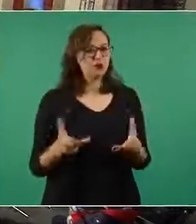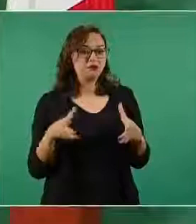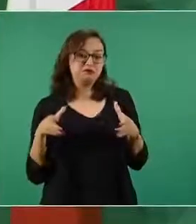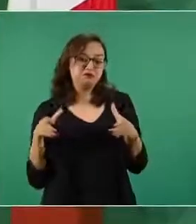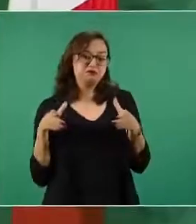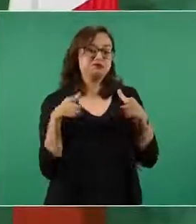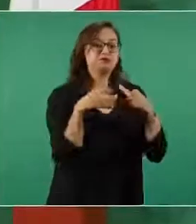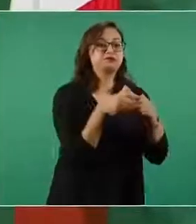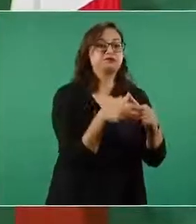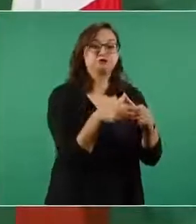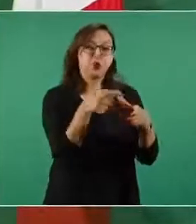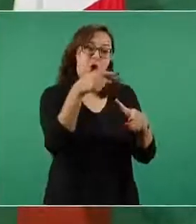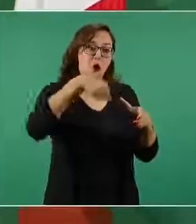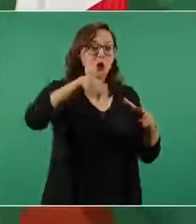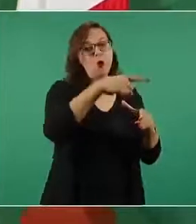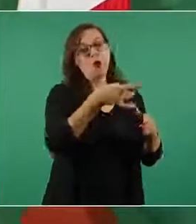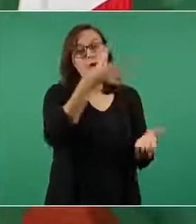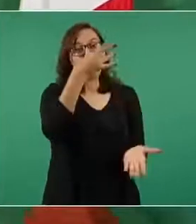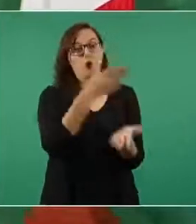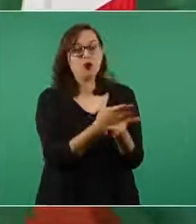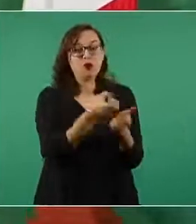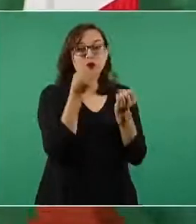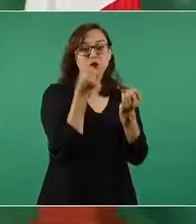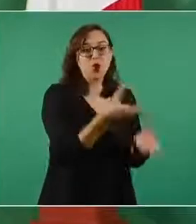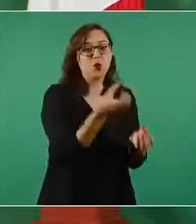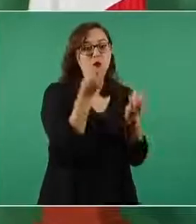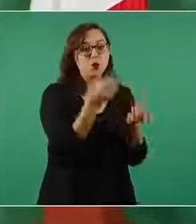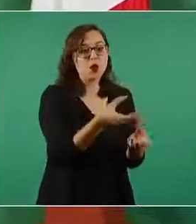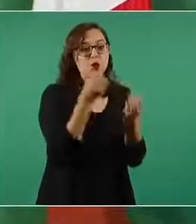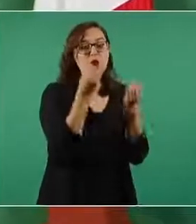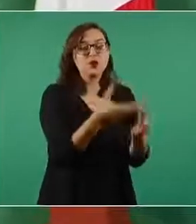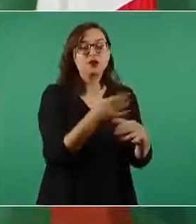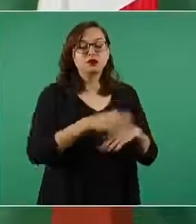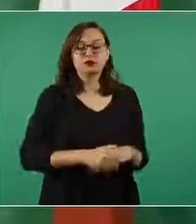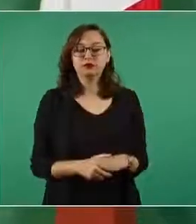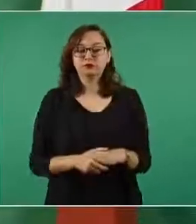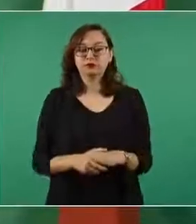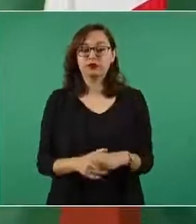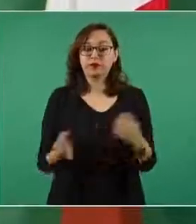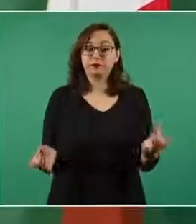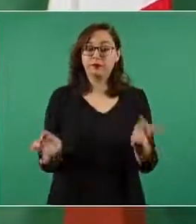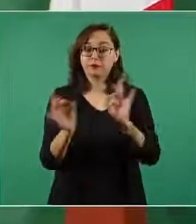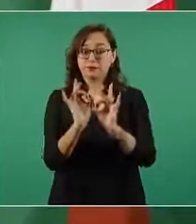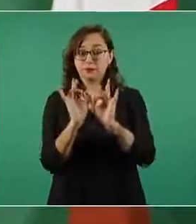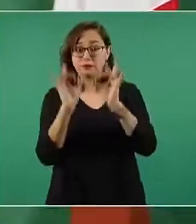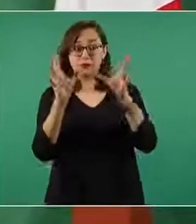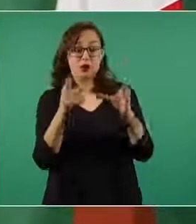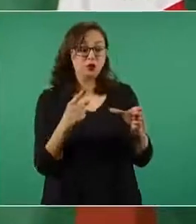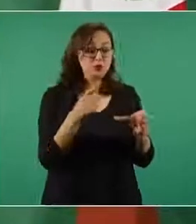deudas privadas de unos cuantos en épocas de crisis en deuda pública.